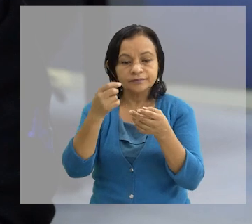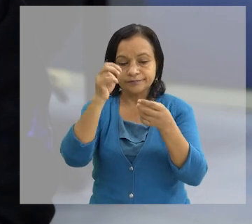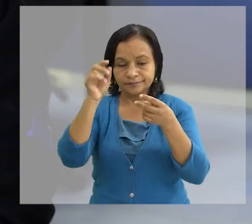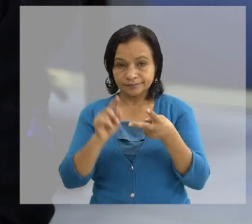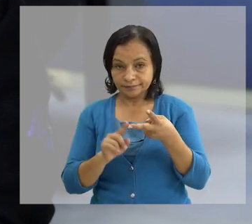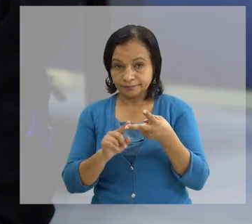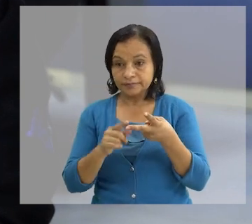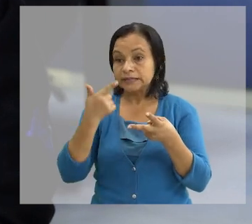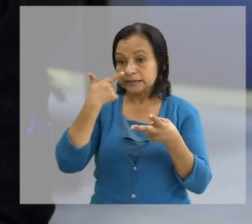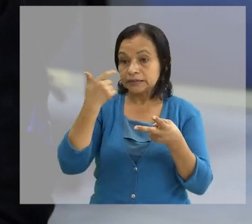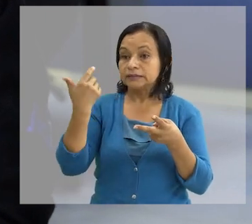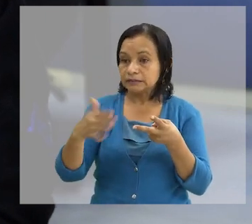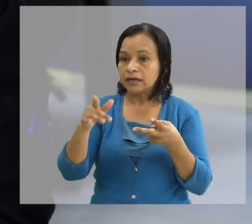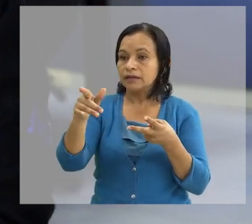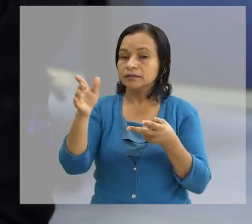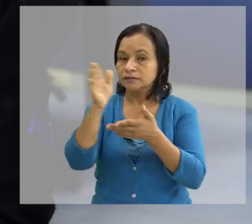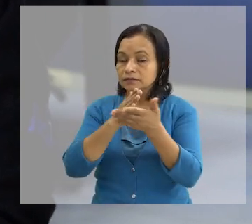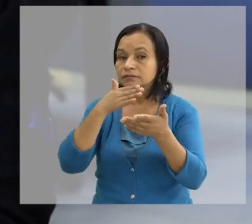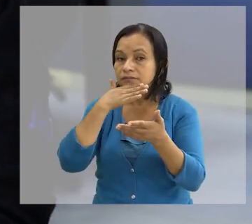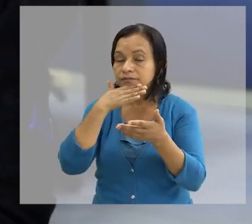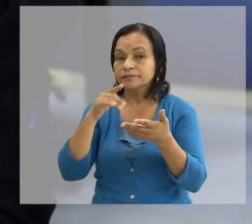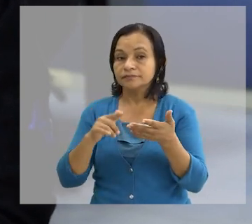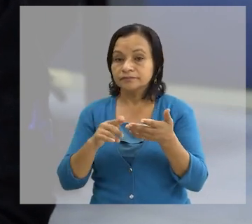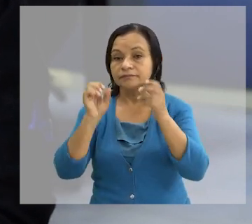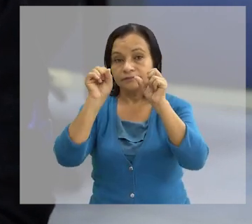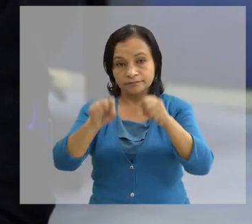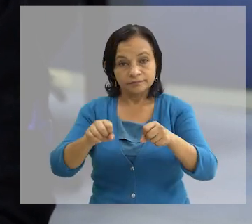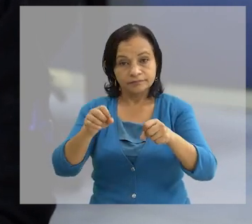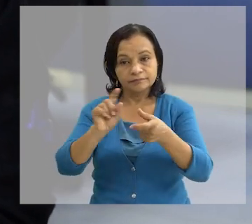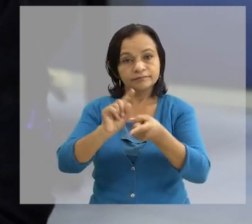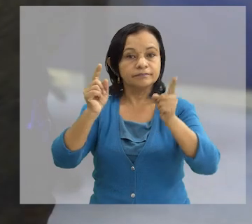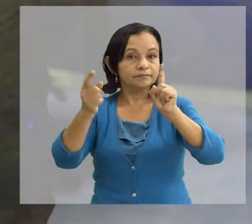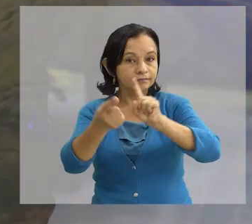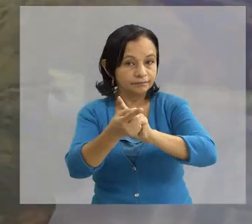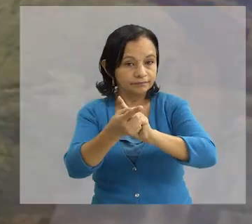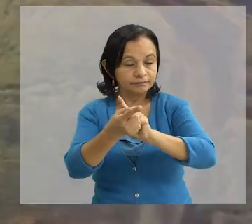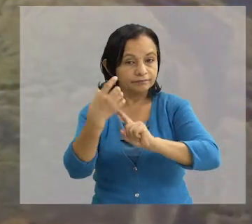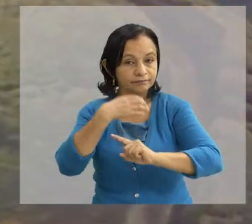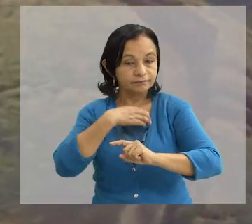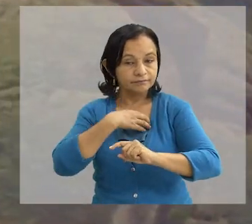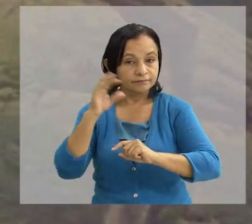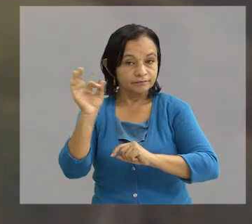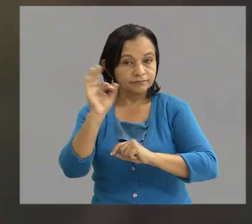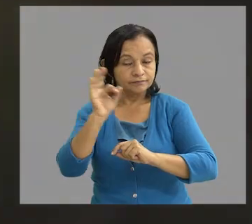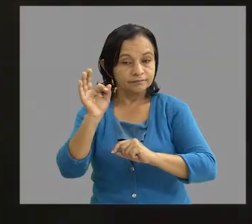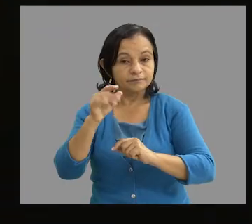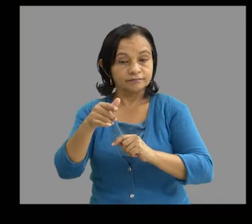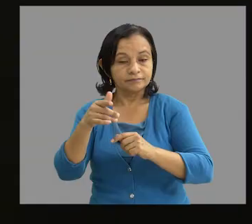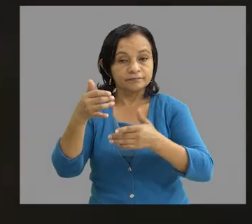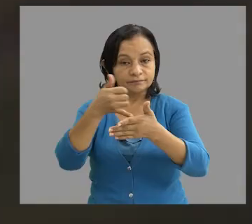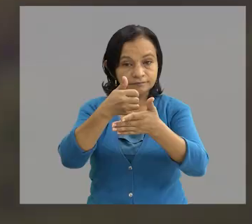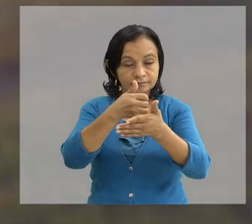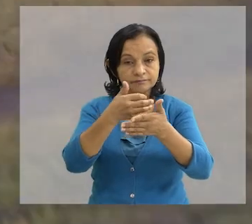lugar, una vez conociendo estas amenazas Podemos adaptarnos para disminuir la